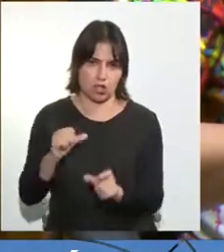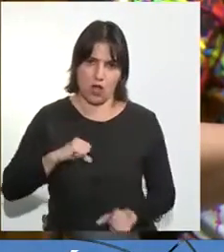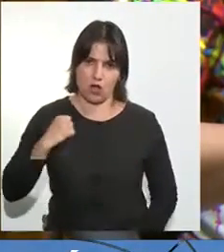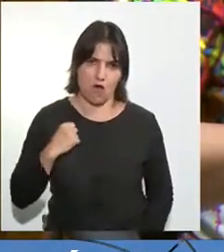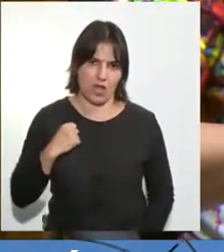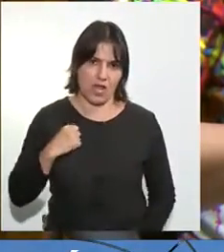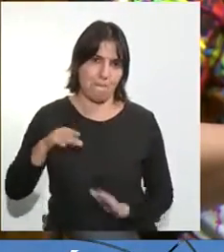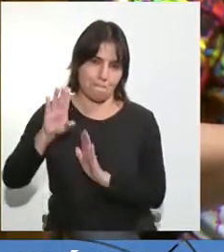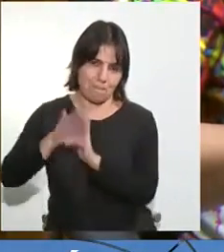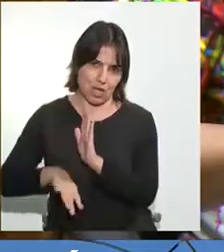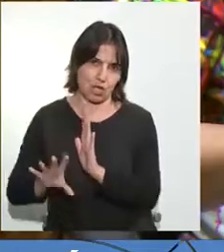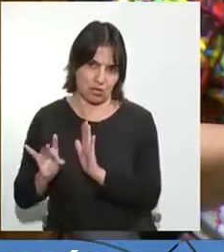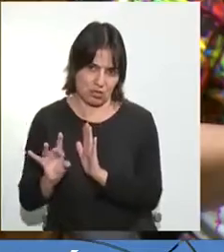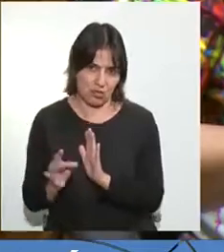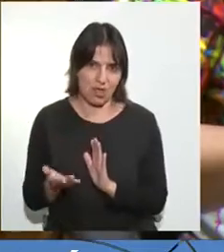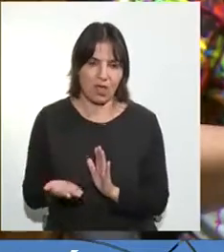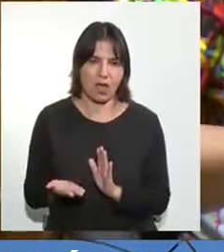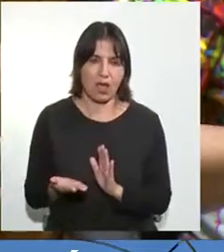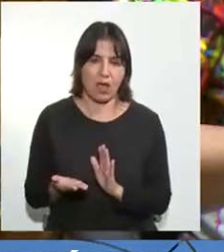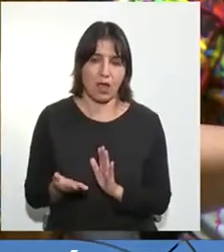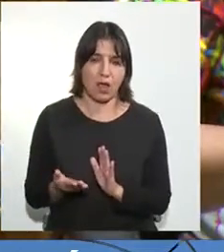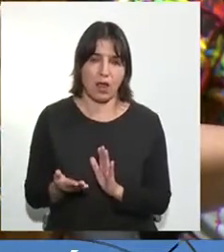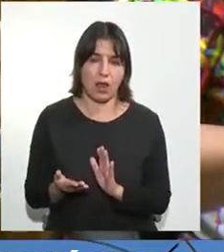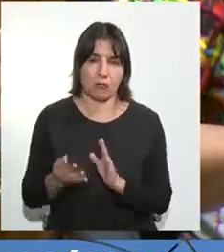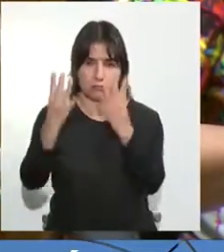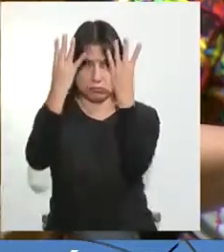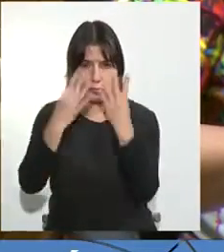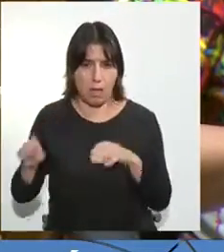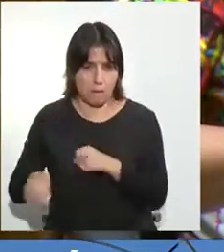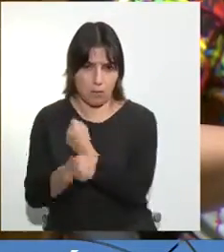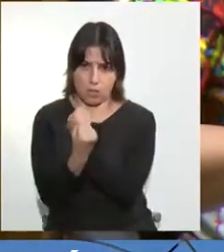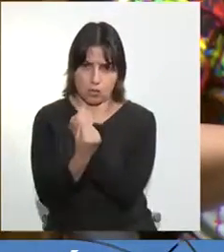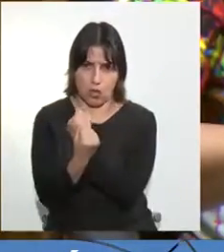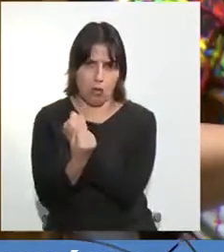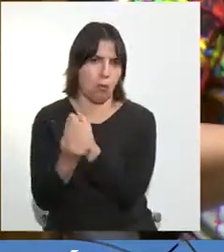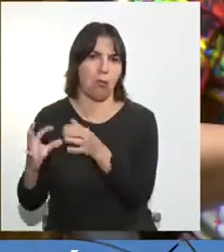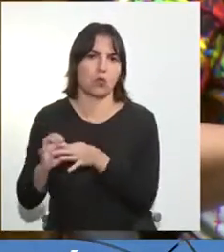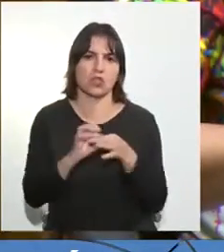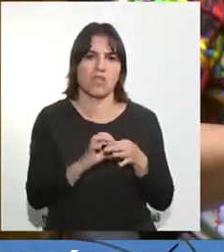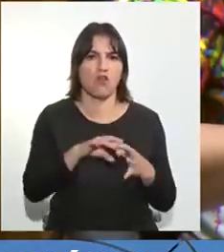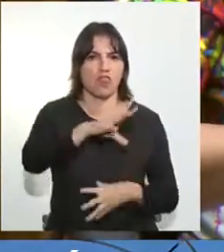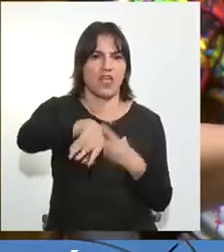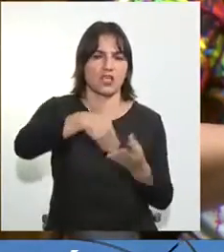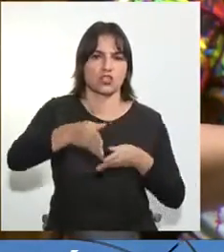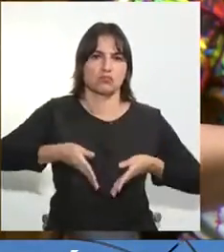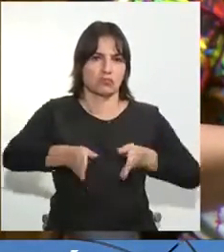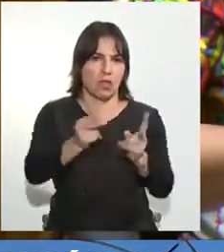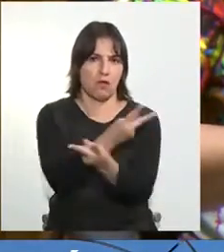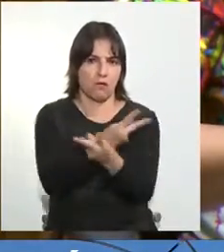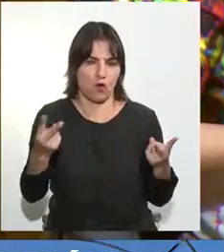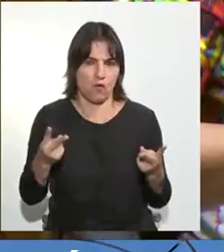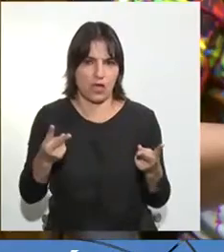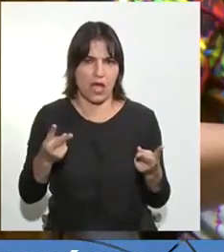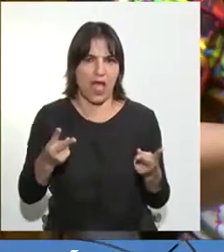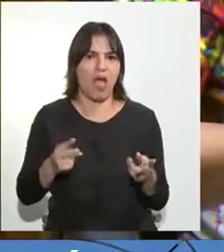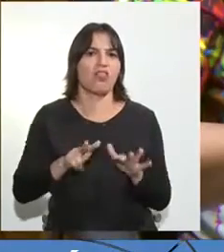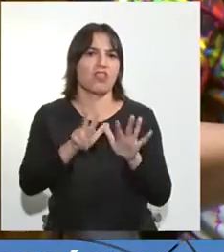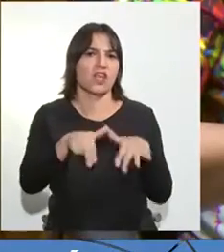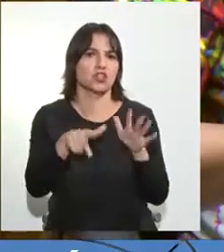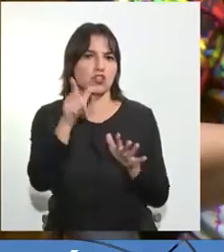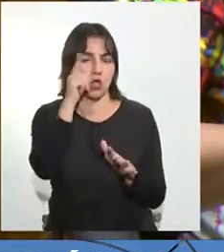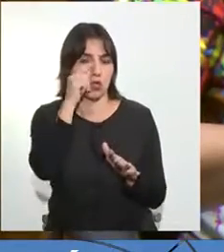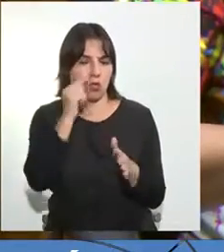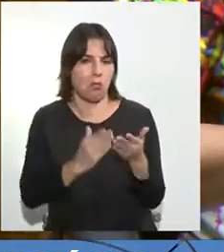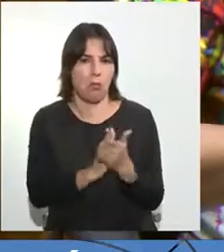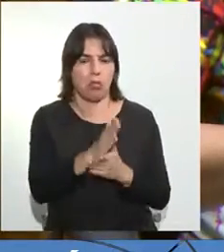menores, algunos de ellos, que están presos por desórbenes en la vida pública, estallidos del 18 de octubre, que no